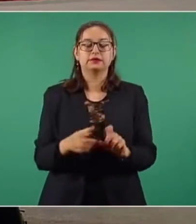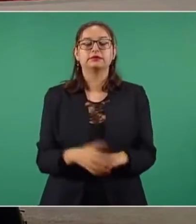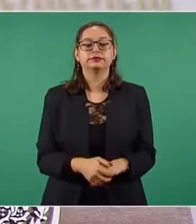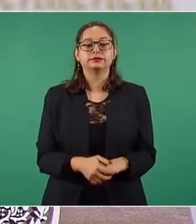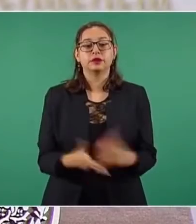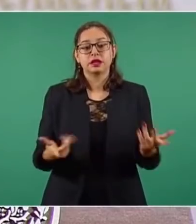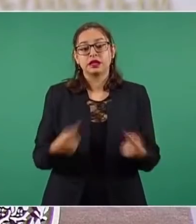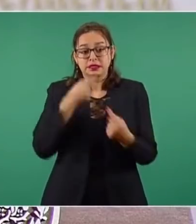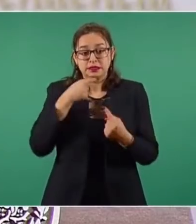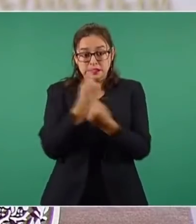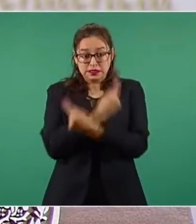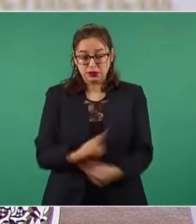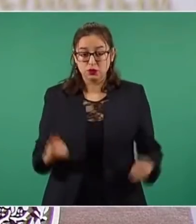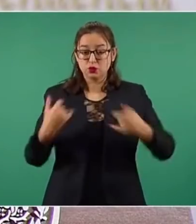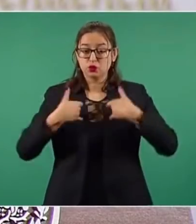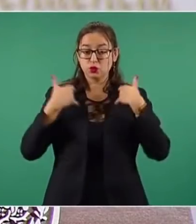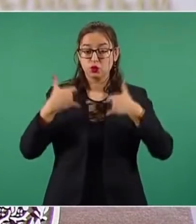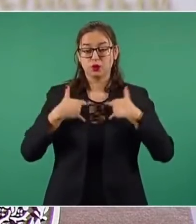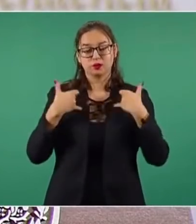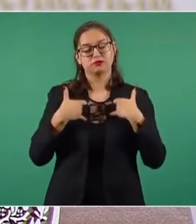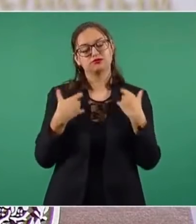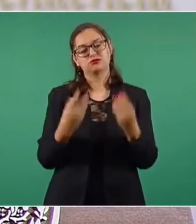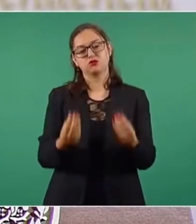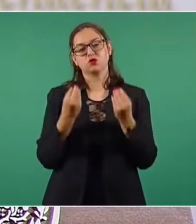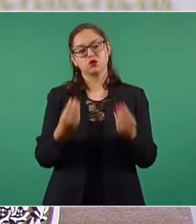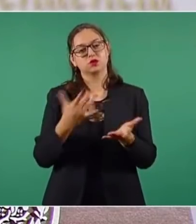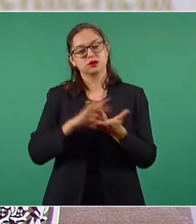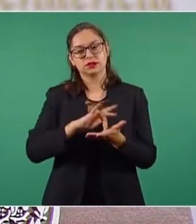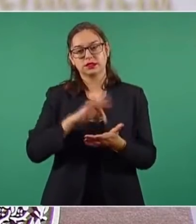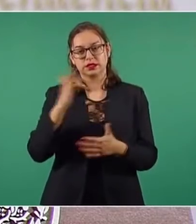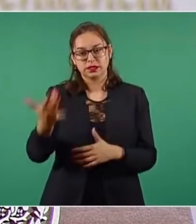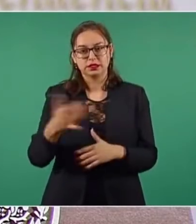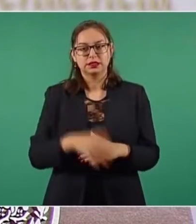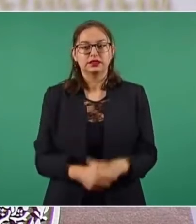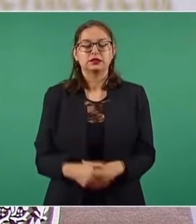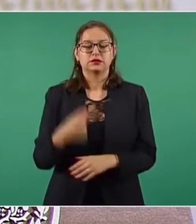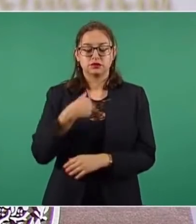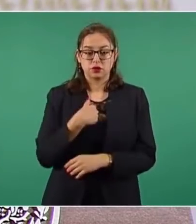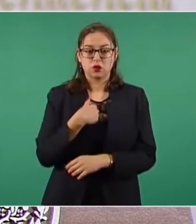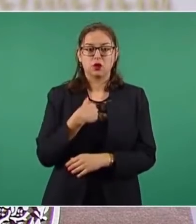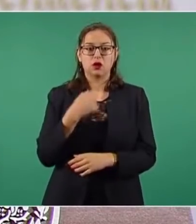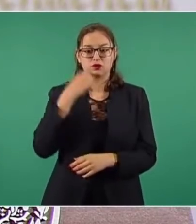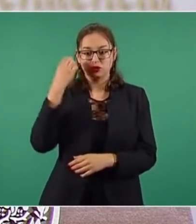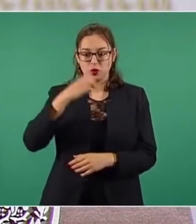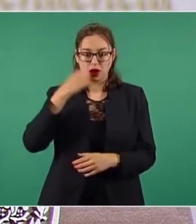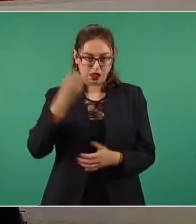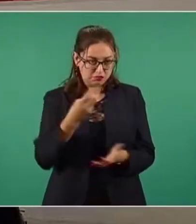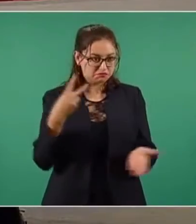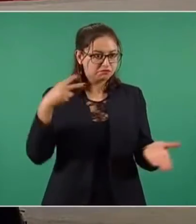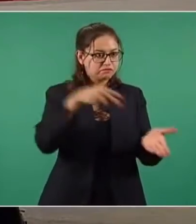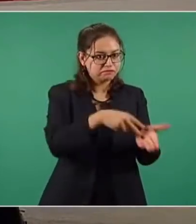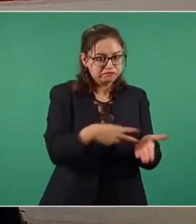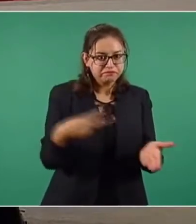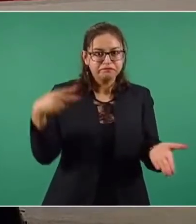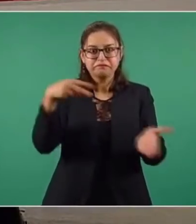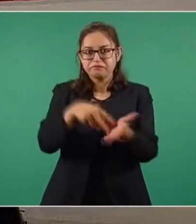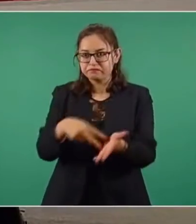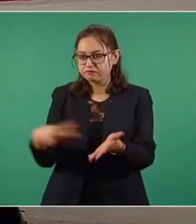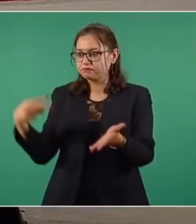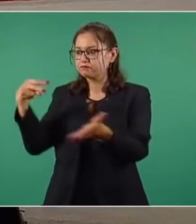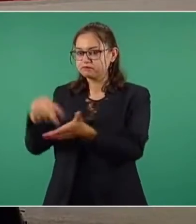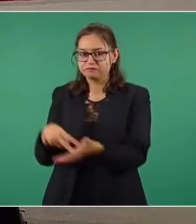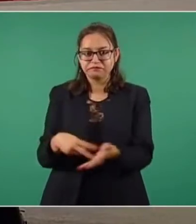jóvenes y a nuestros niños. De verdad, me da mucho gusto cuando he podido ir a las escuelas. No quiero ser